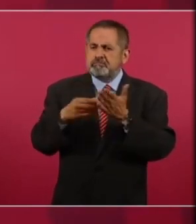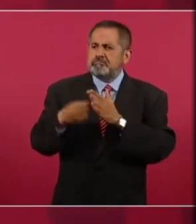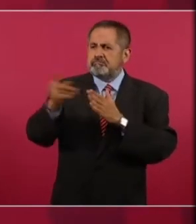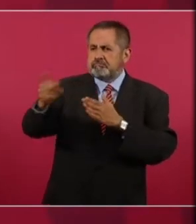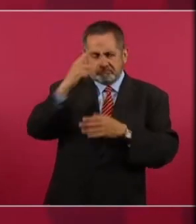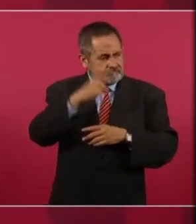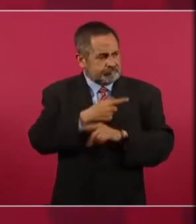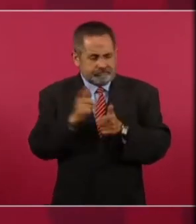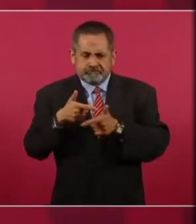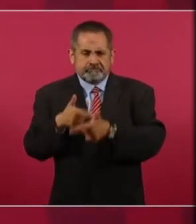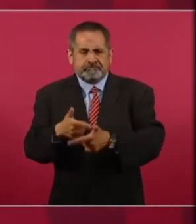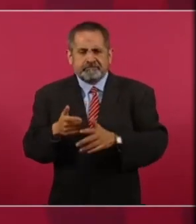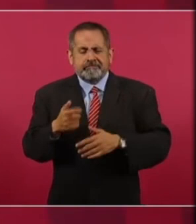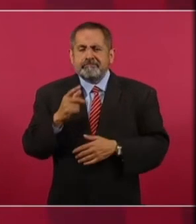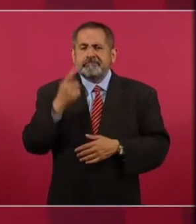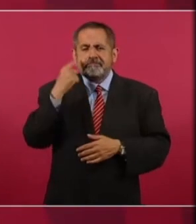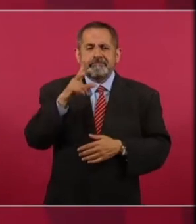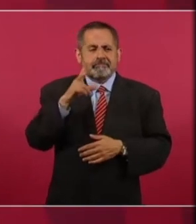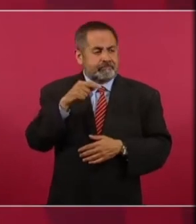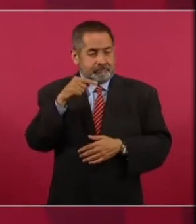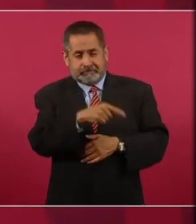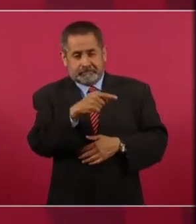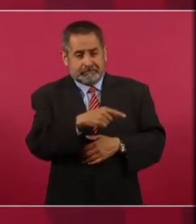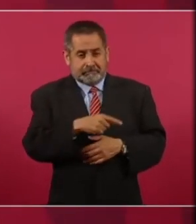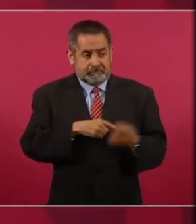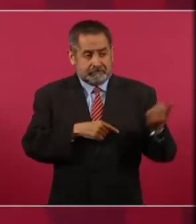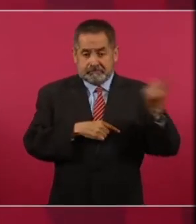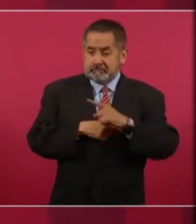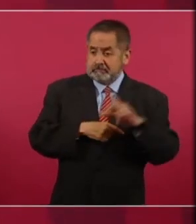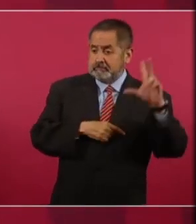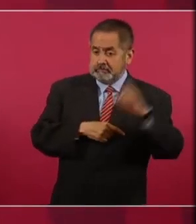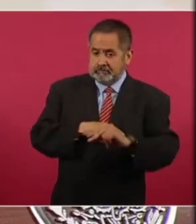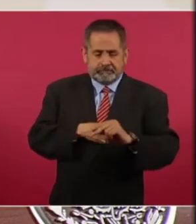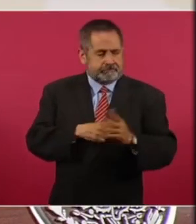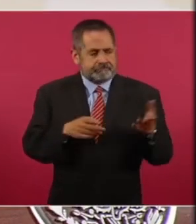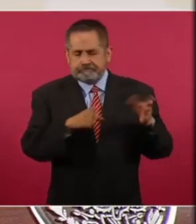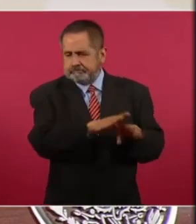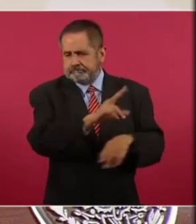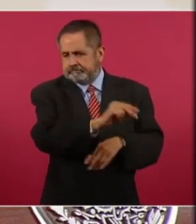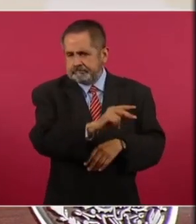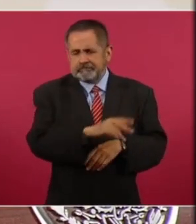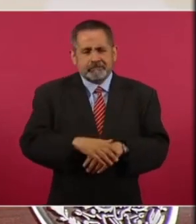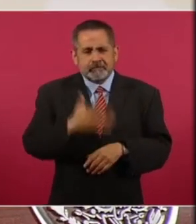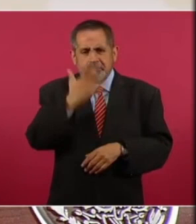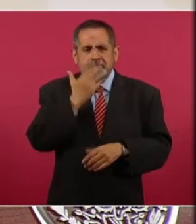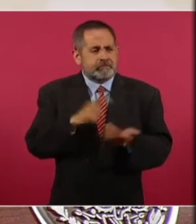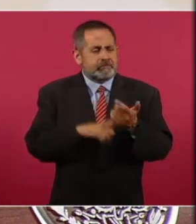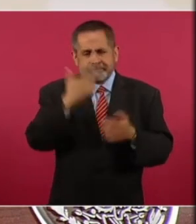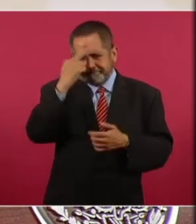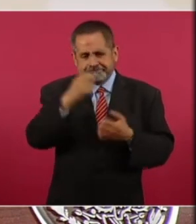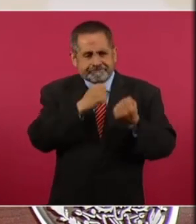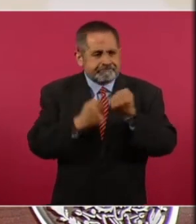no proceda el amparo porque no tiene fundamento